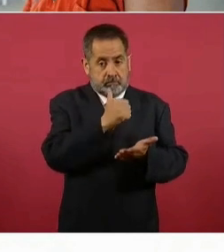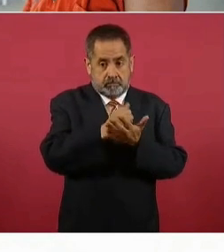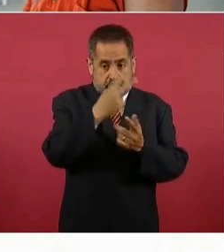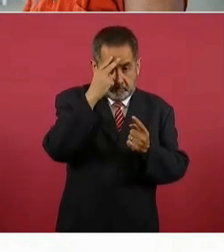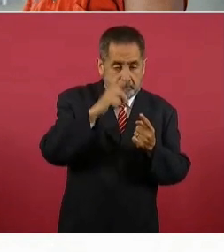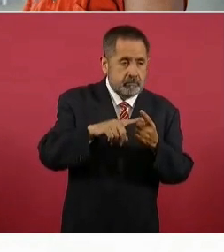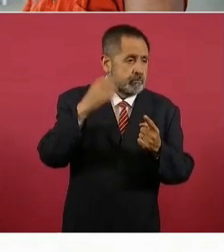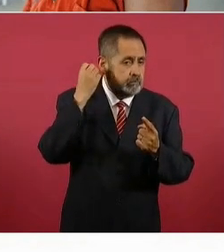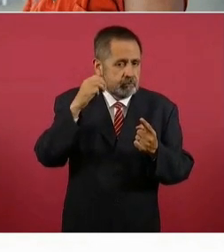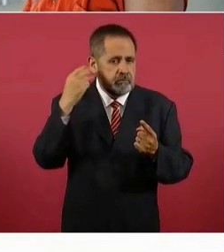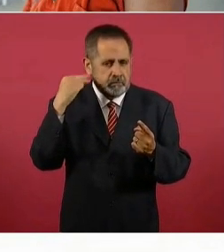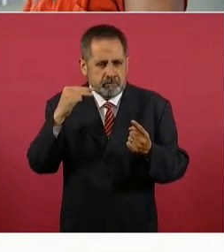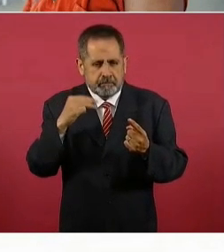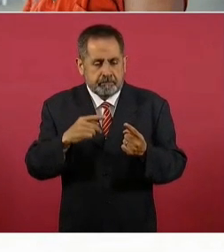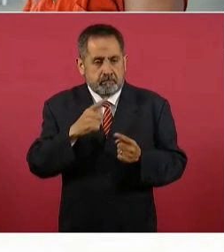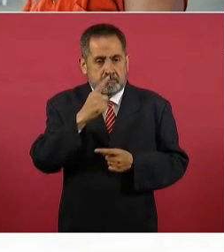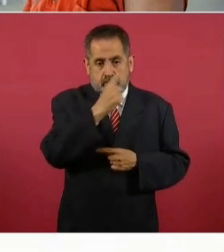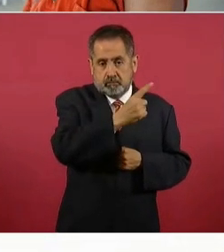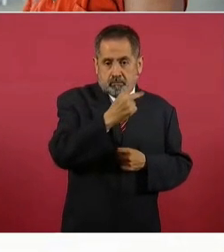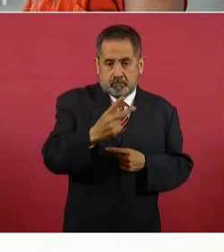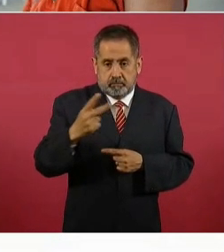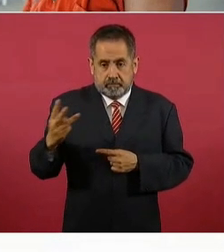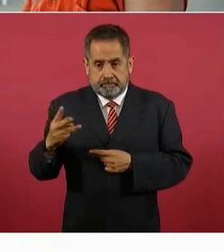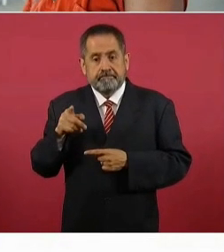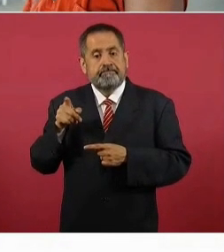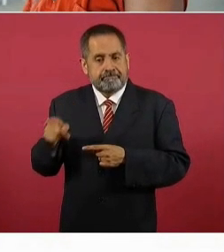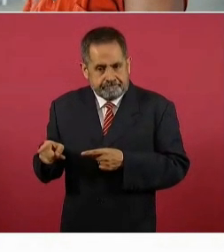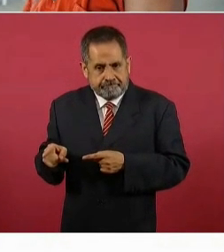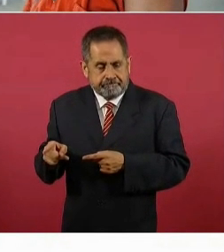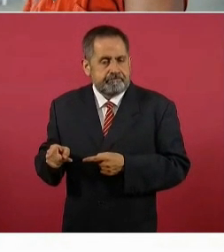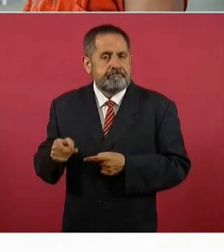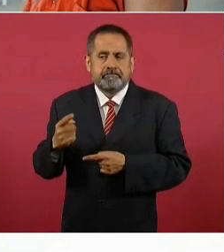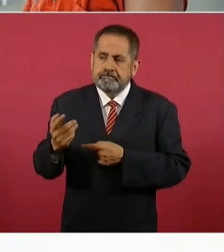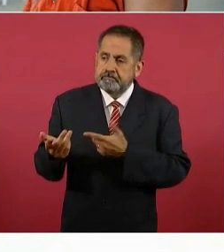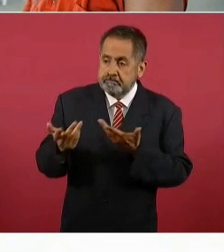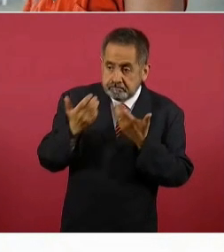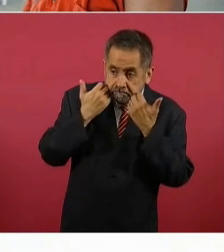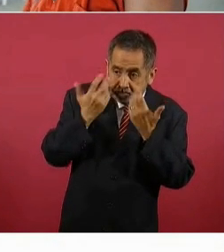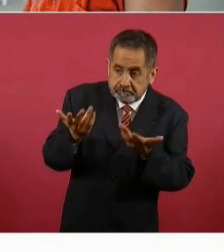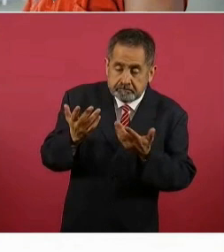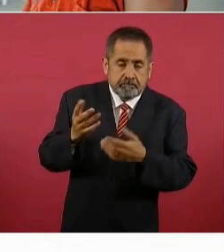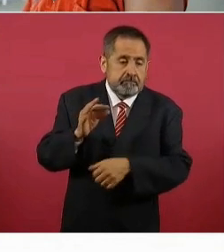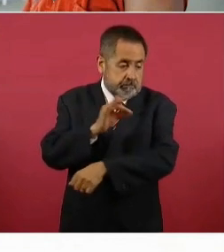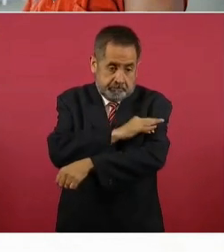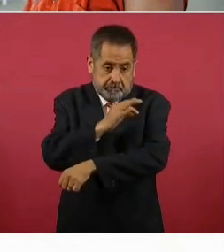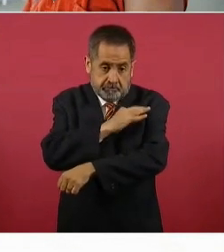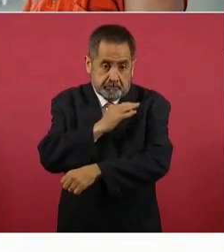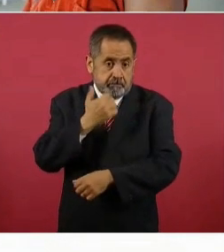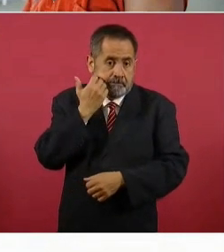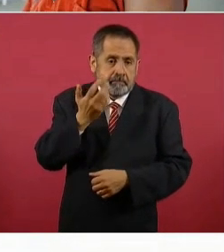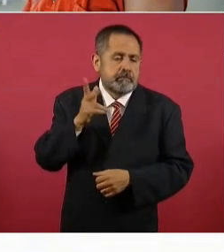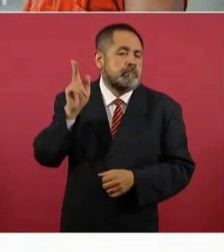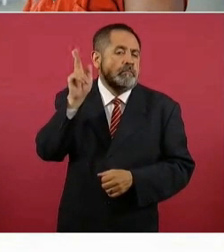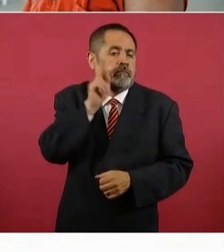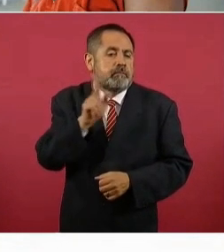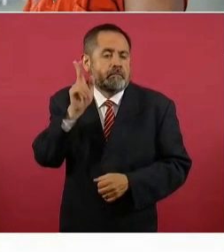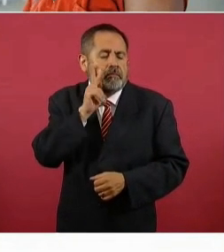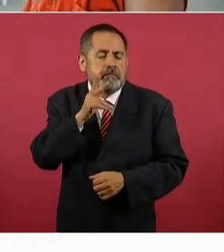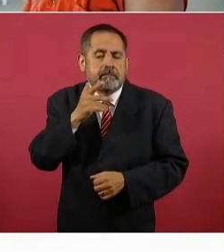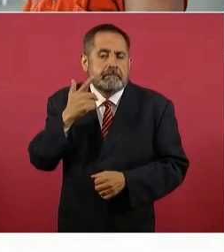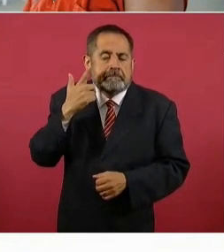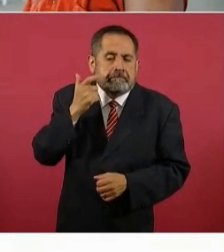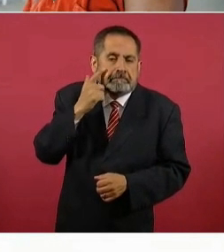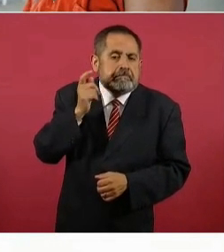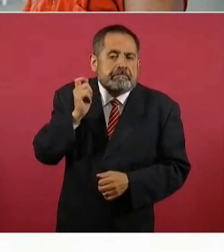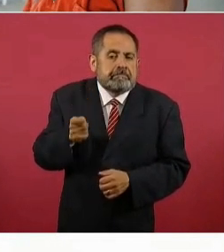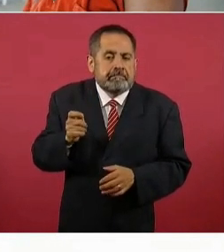Oaxaca o en Michoacán, que son los tres sitios donde se van a abrir para vacunación en este ensayo clínico, que